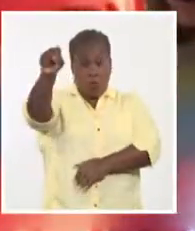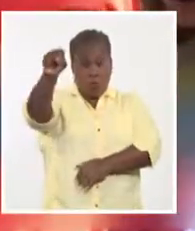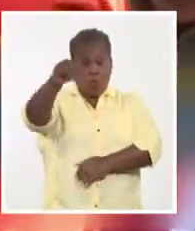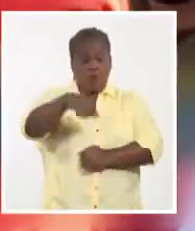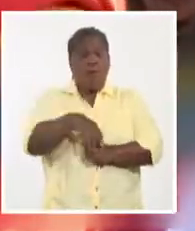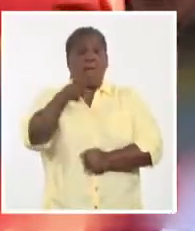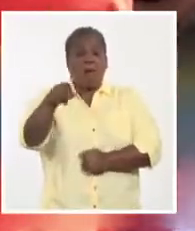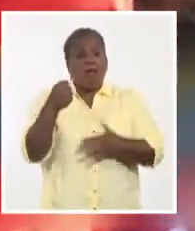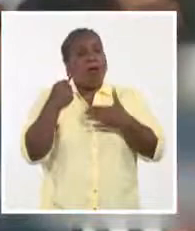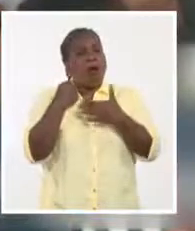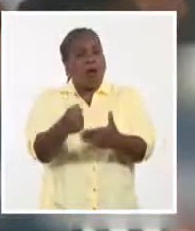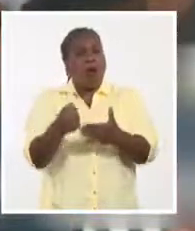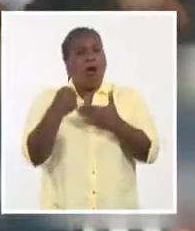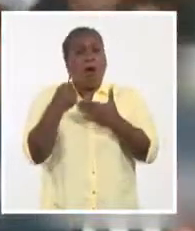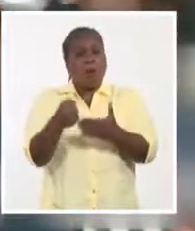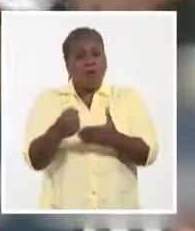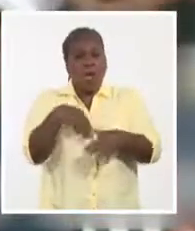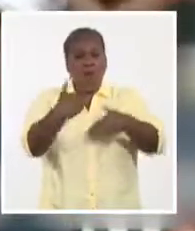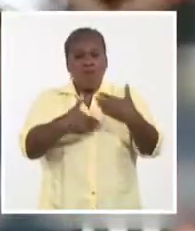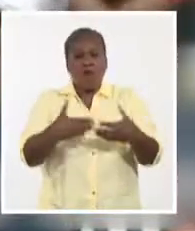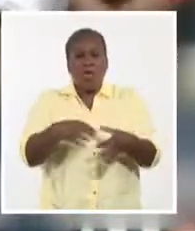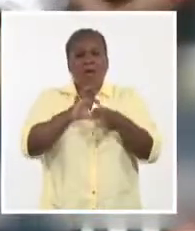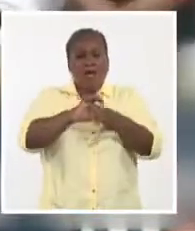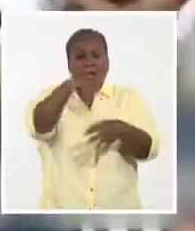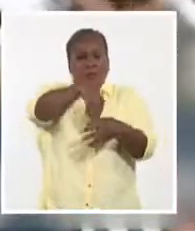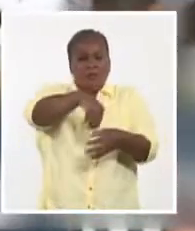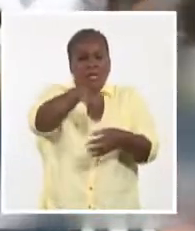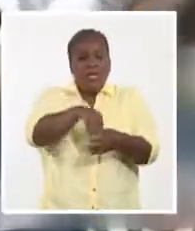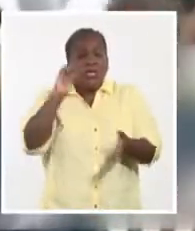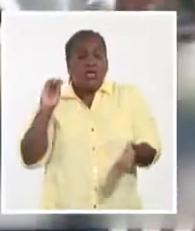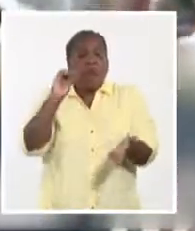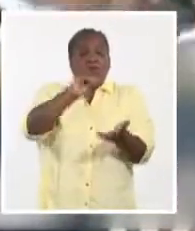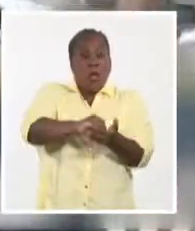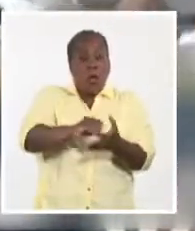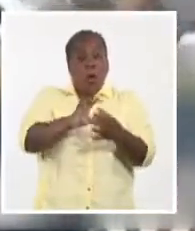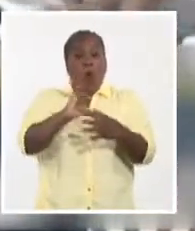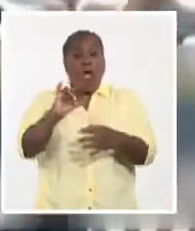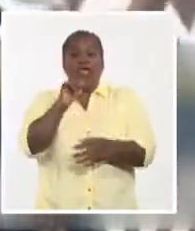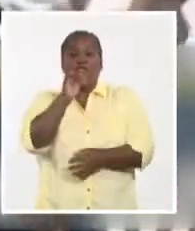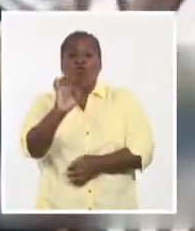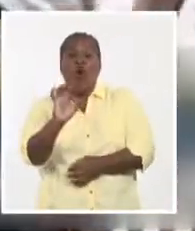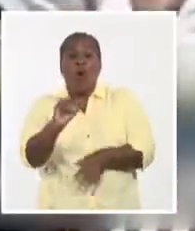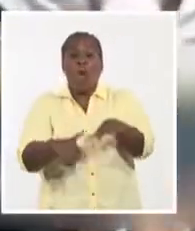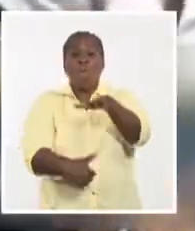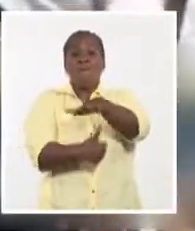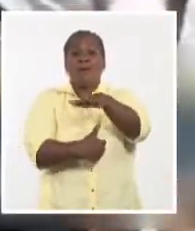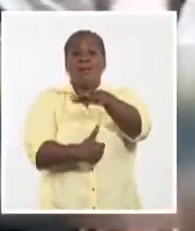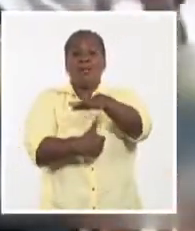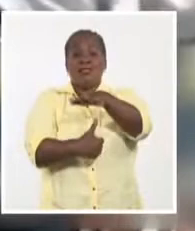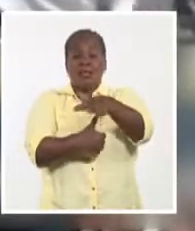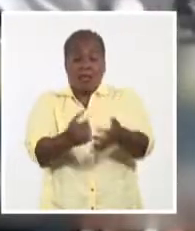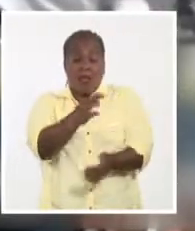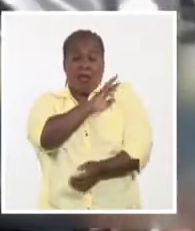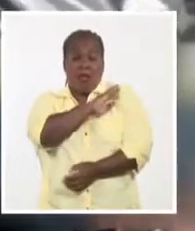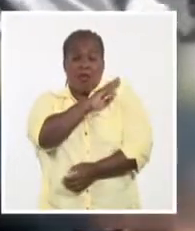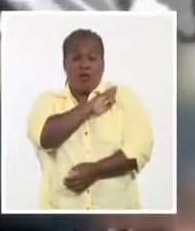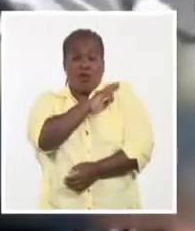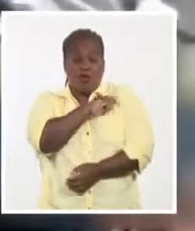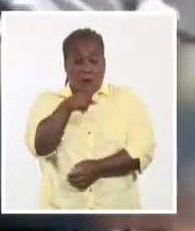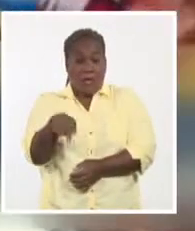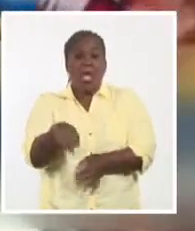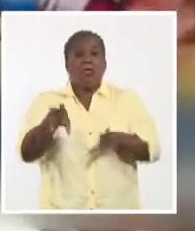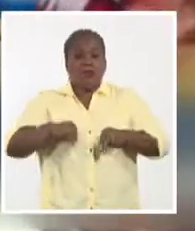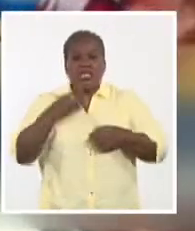apoyar un golpe de estado y entronizar a Juan Guaidó, el llamado presidente encargado reconocido por